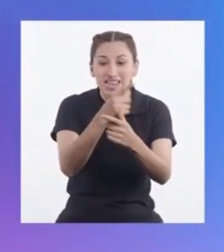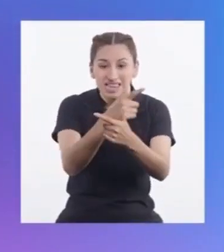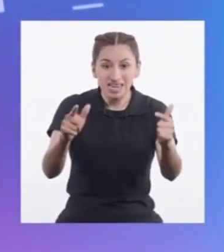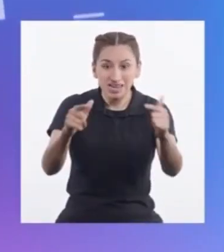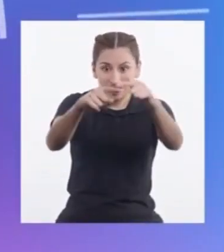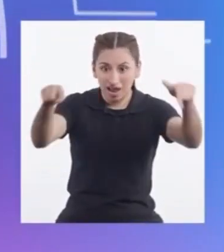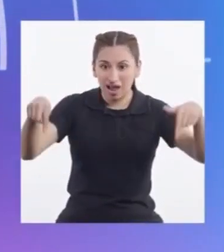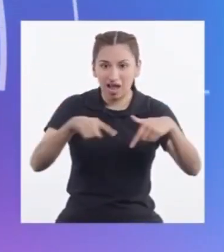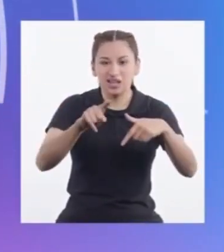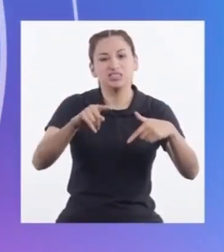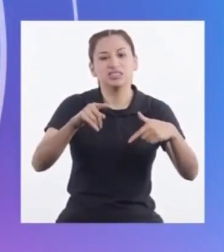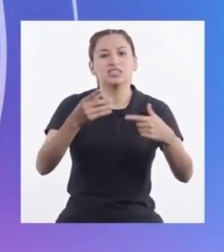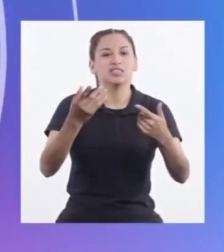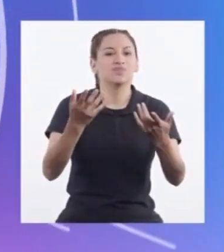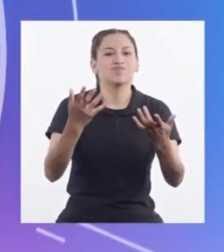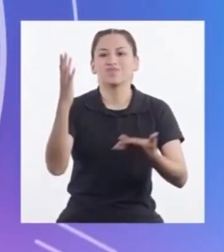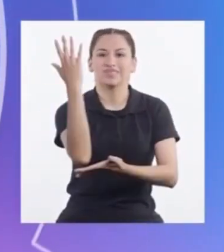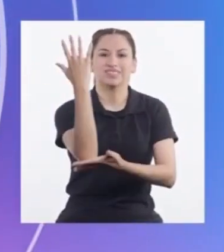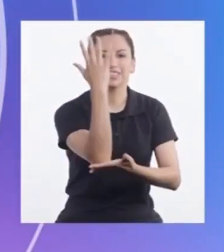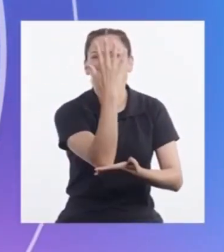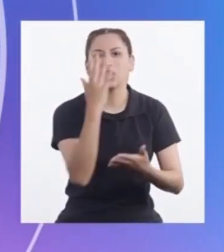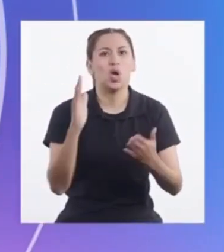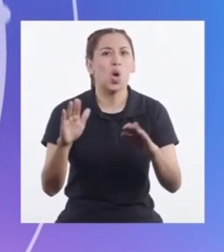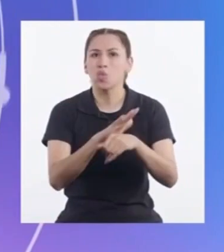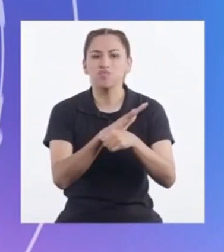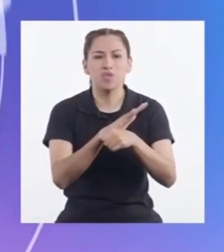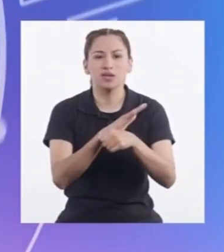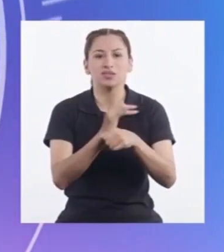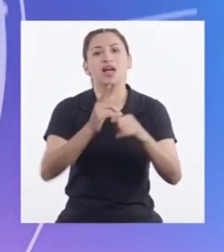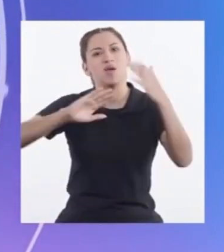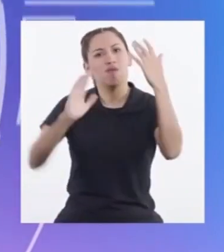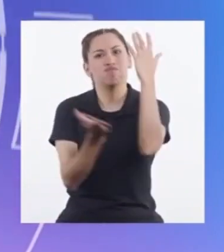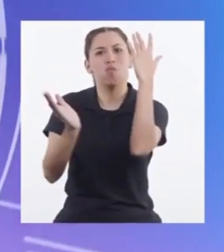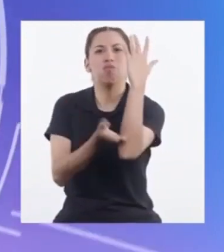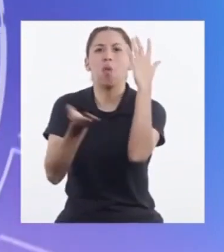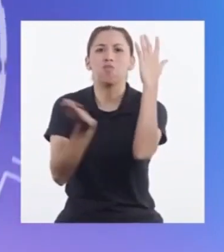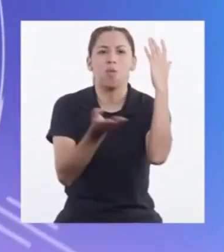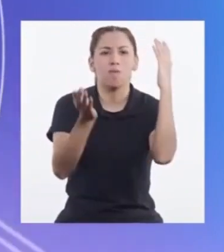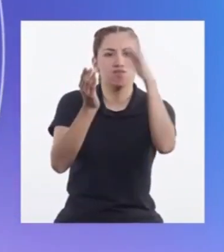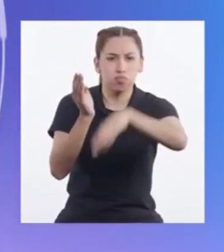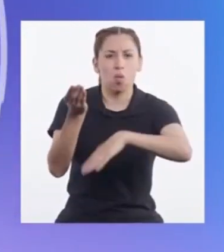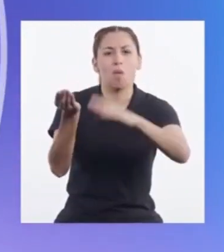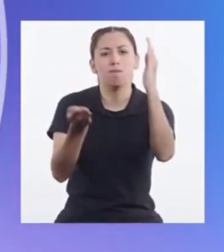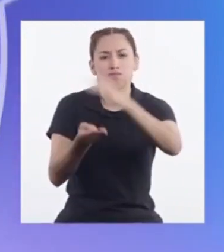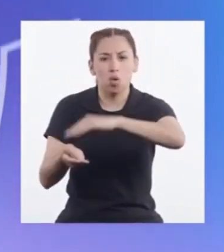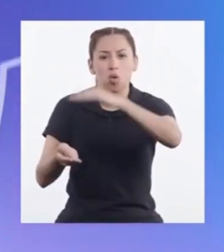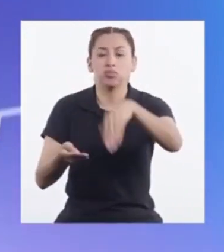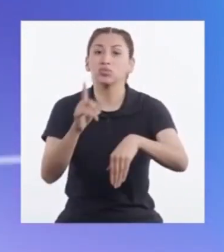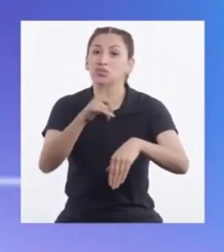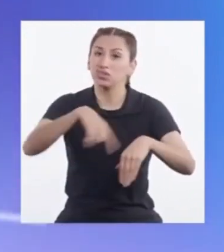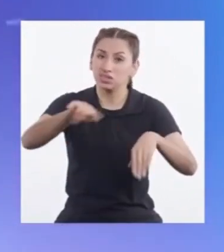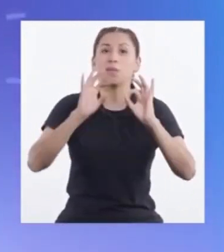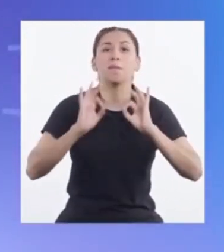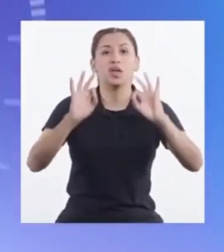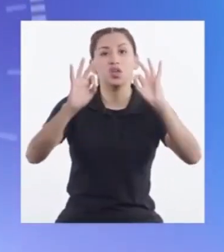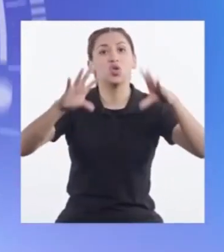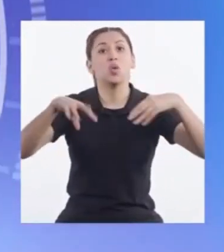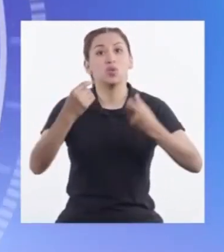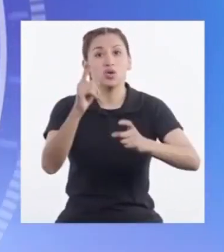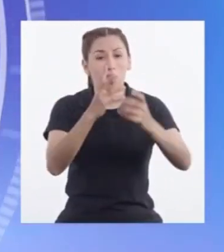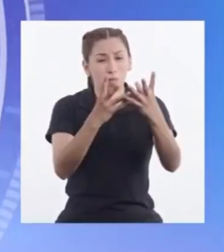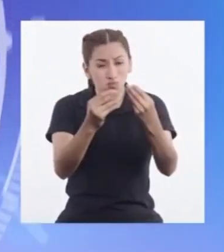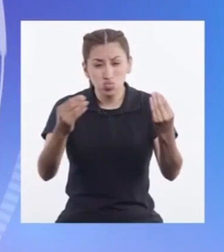plantar Eso afecta La biodiversidad Del lugar Porque muchos Animalitos Que viven En esas zonas